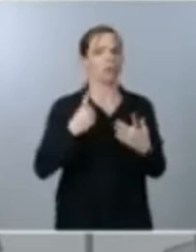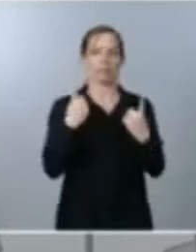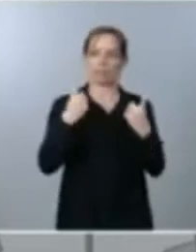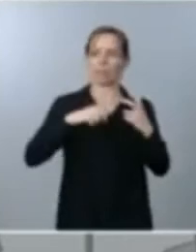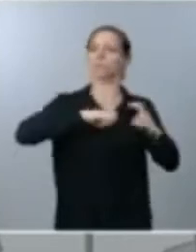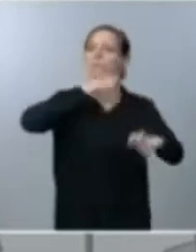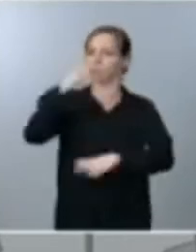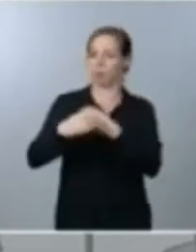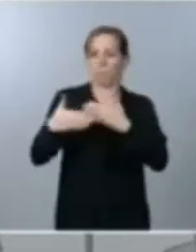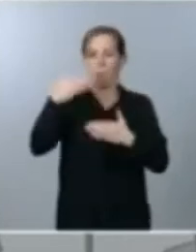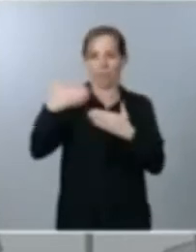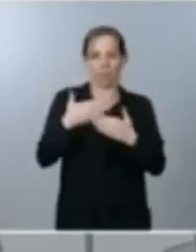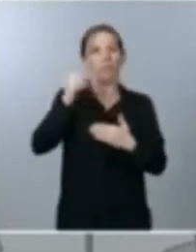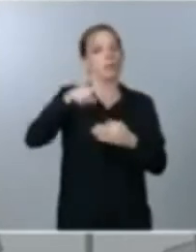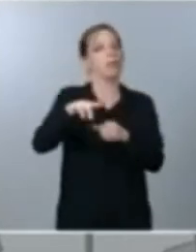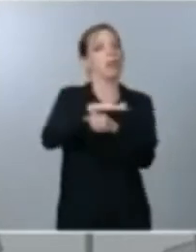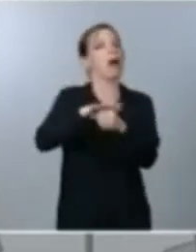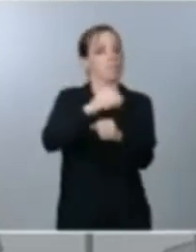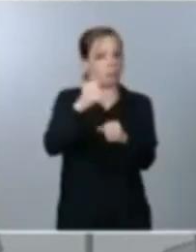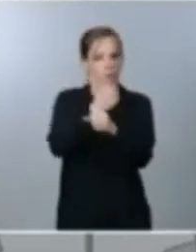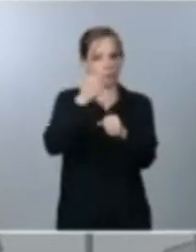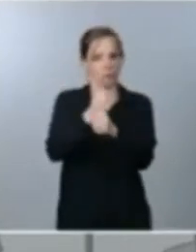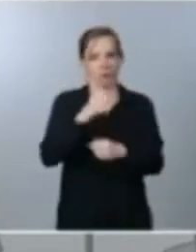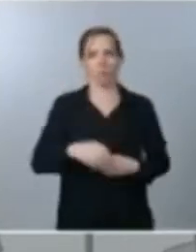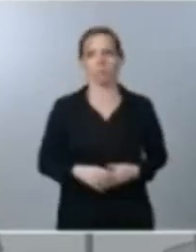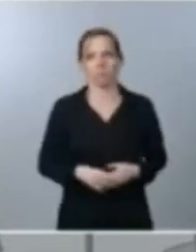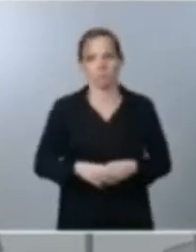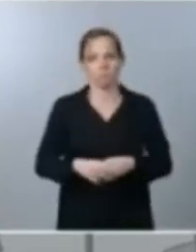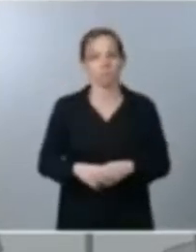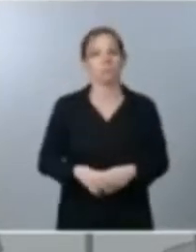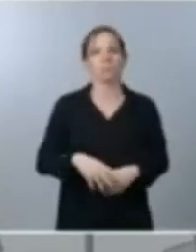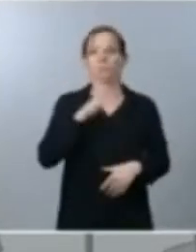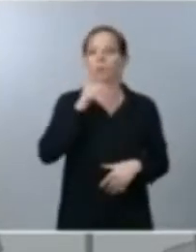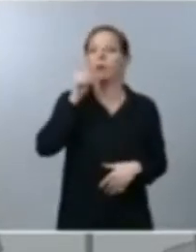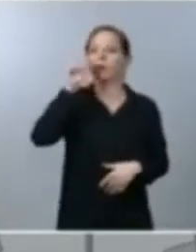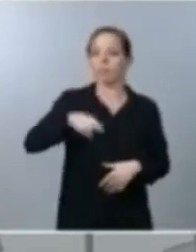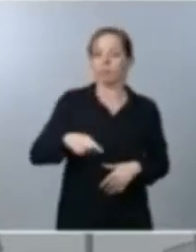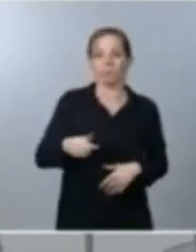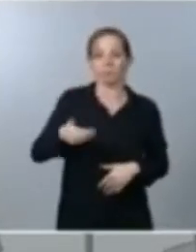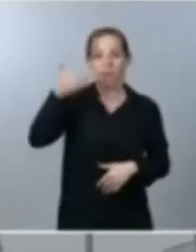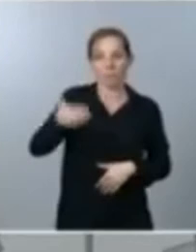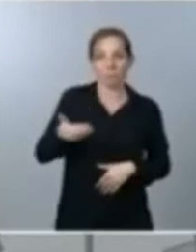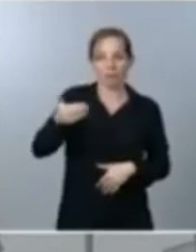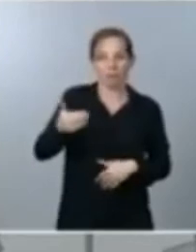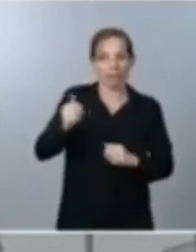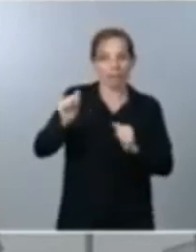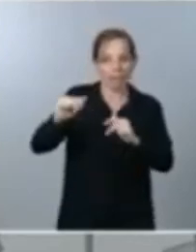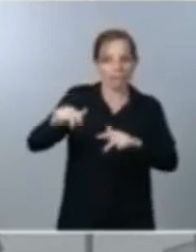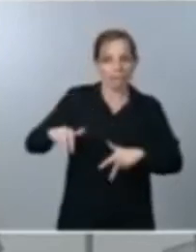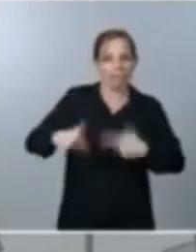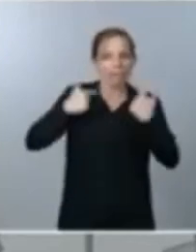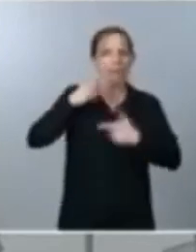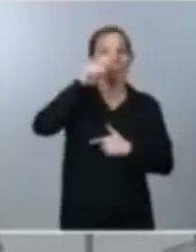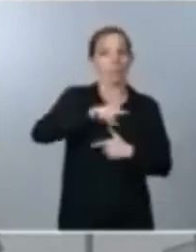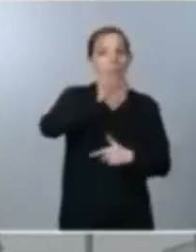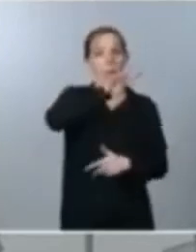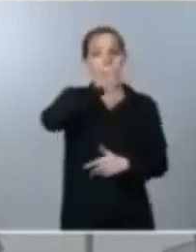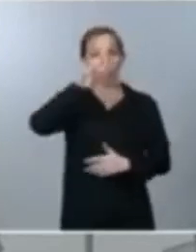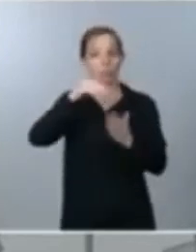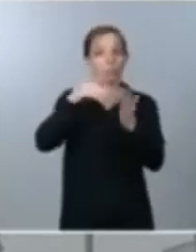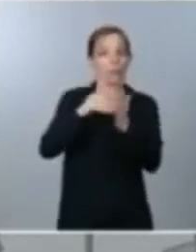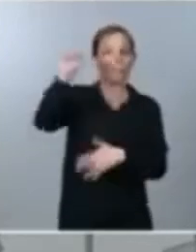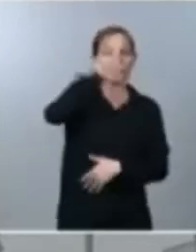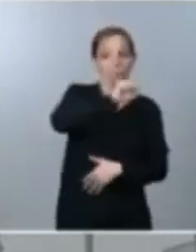empleo y porque también tienen que permitirnos absorber de manera eficaz esos 140.000 millones de euros que tenemos que